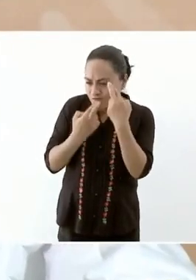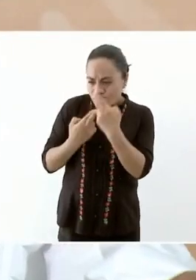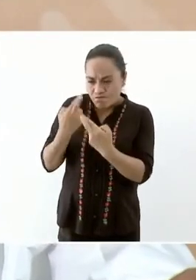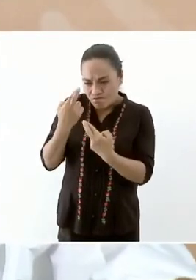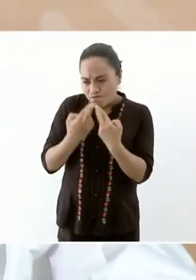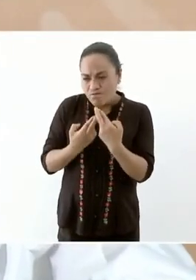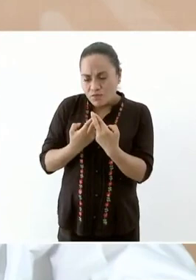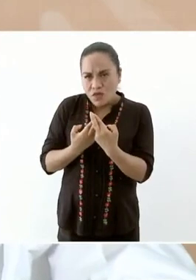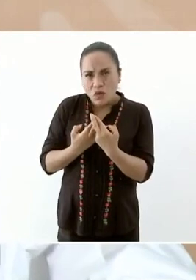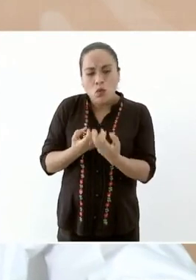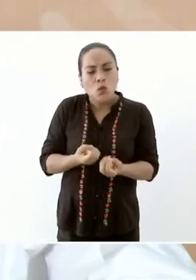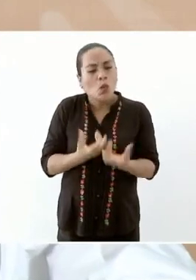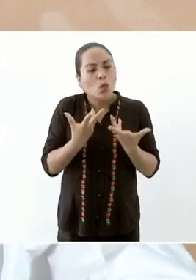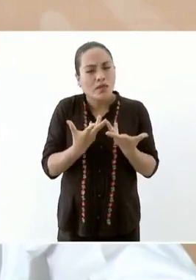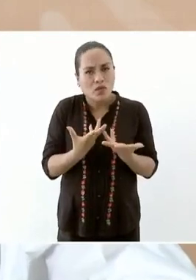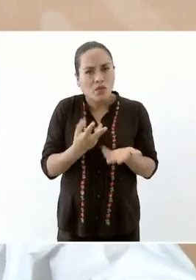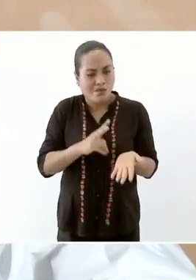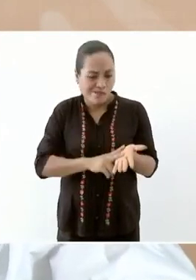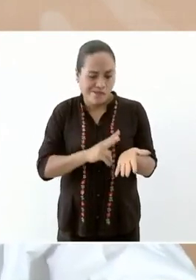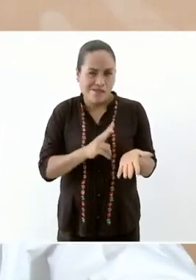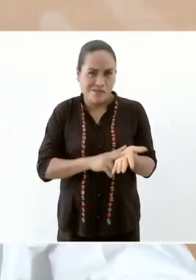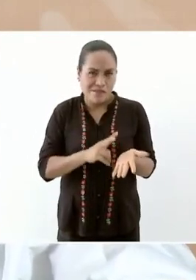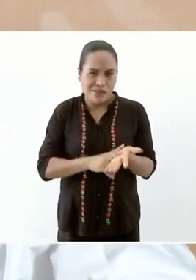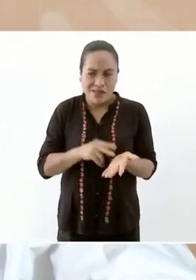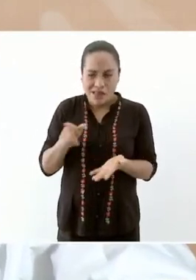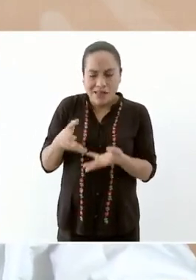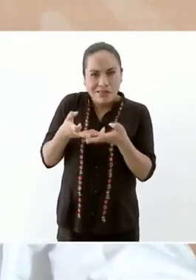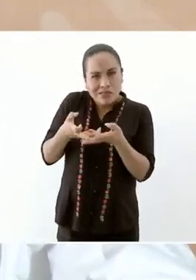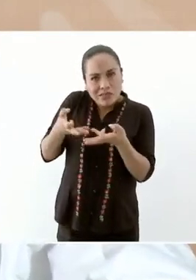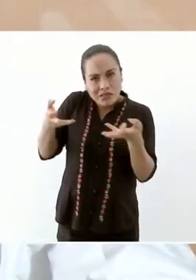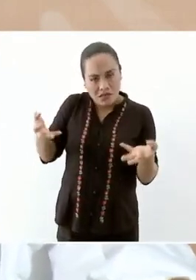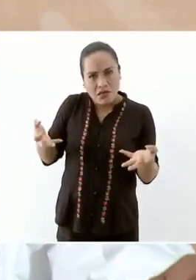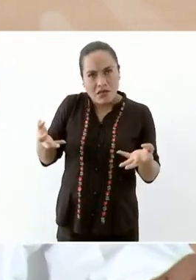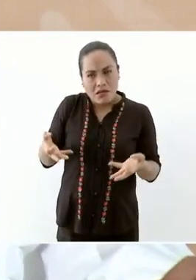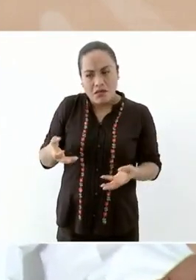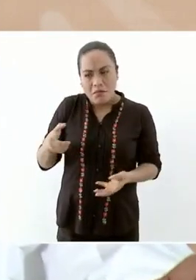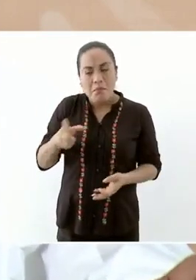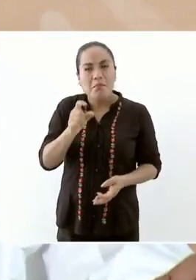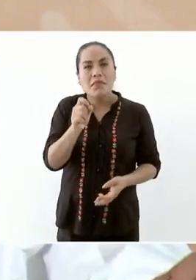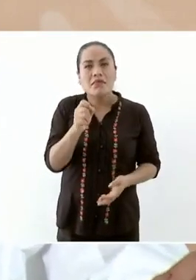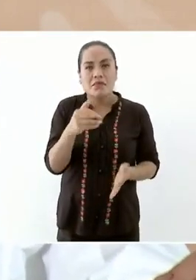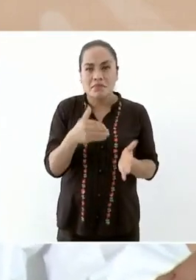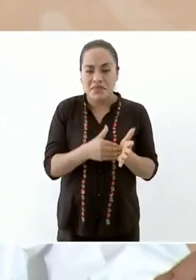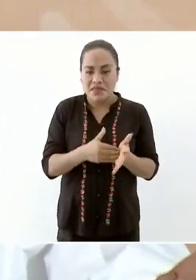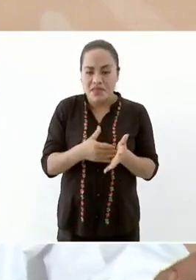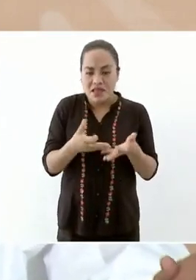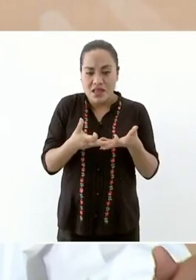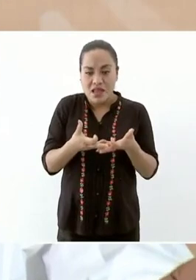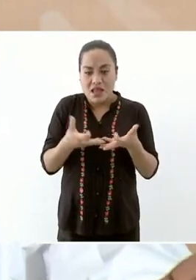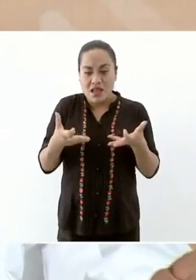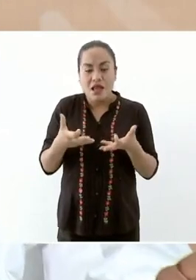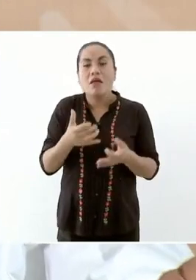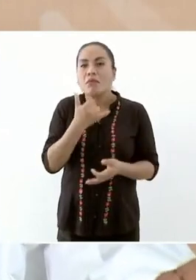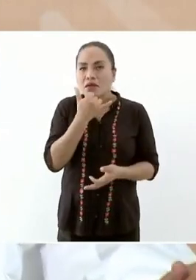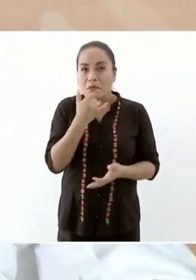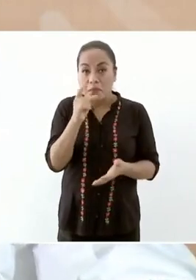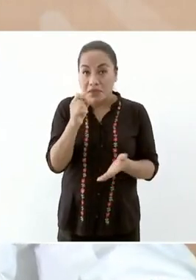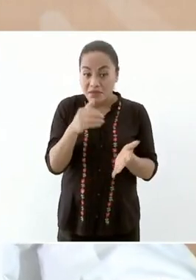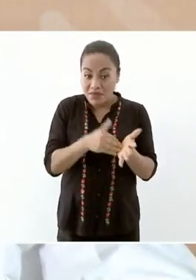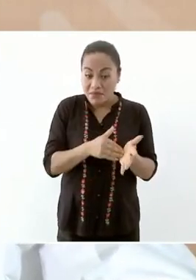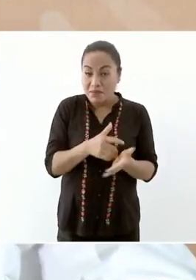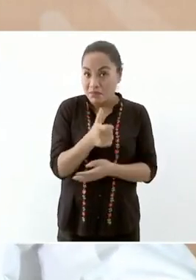el costo de la tierra en 20 mil hectáreas digo en 20 mil pesos por hectárea